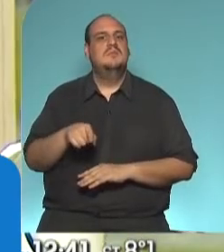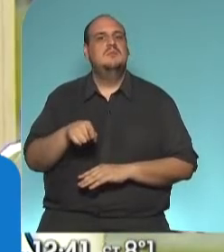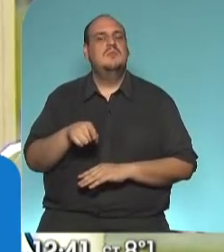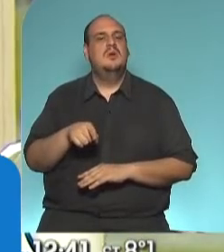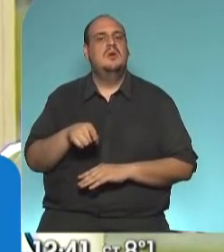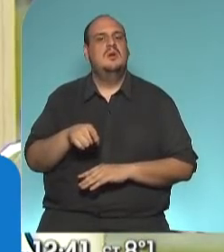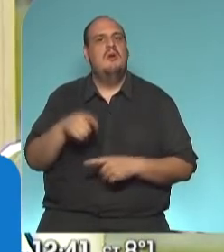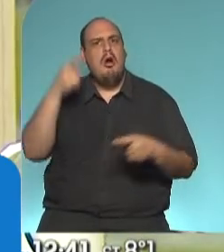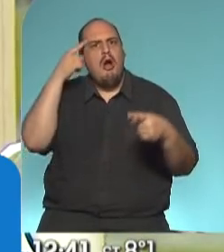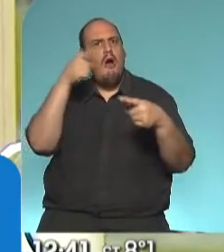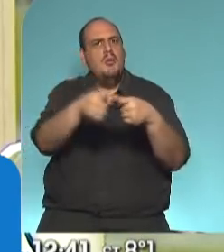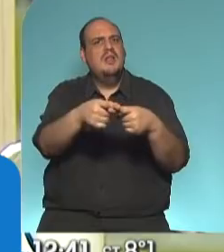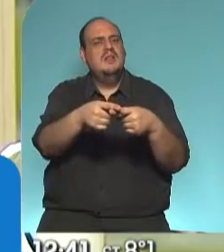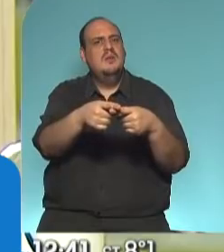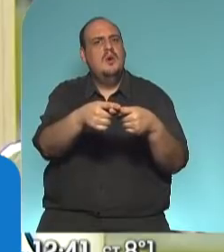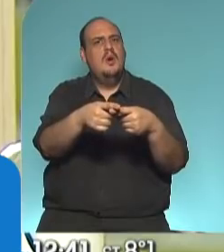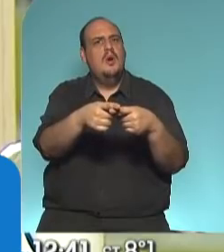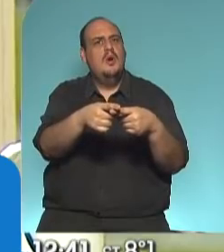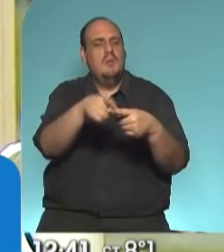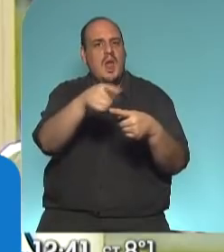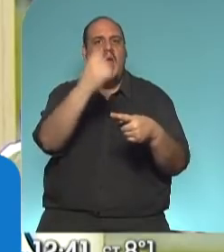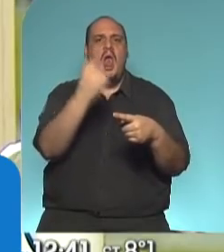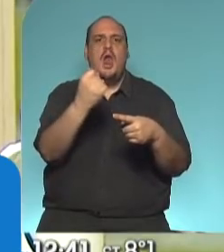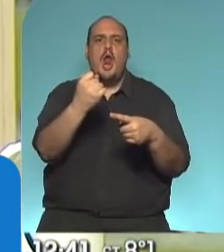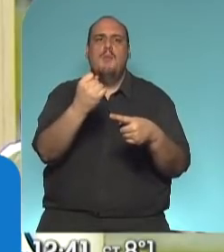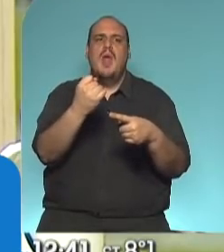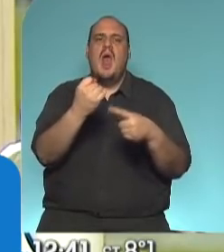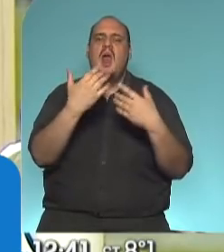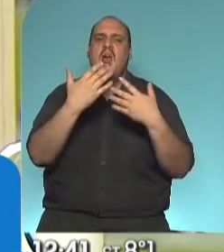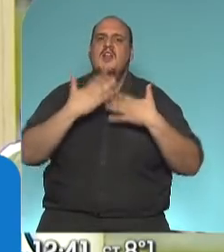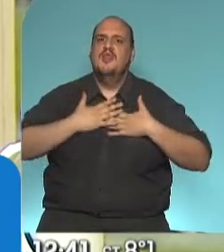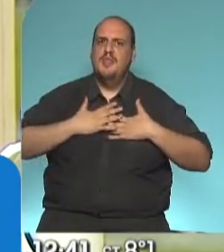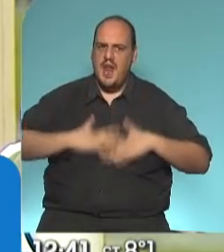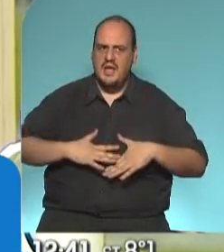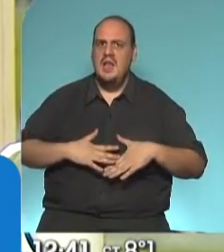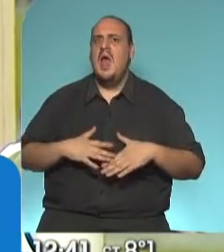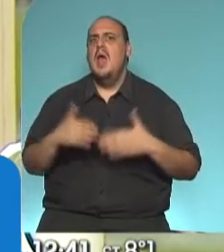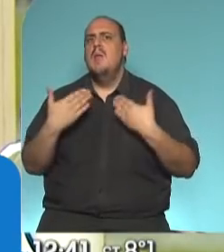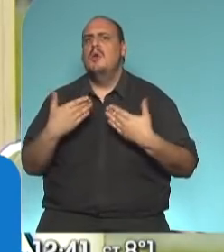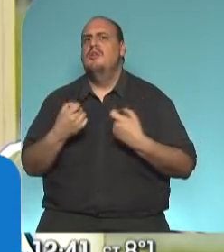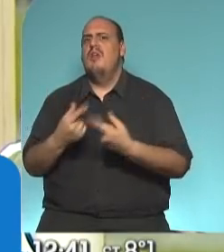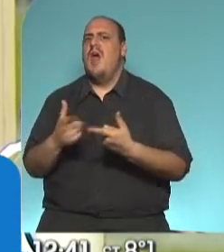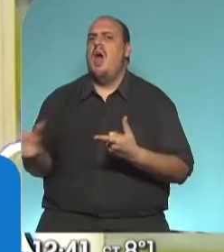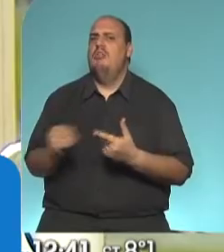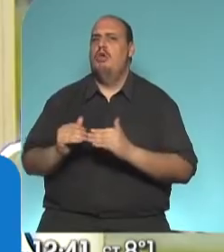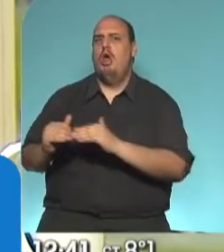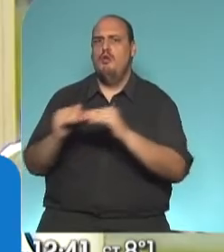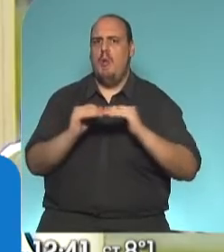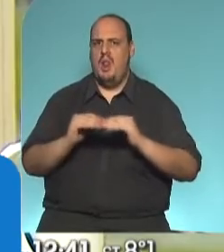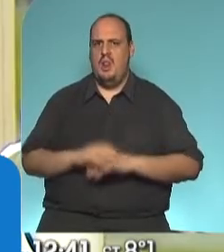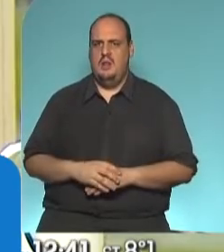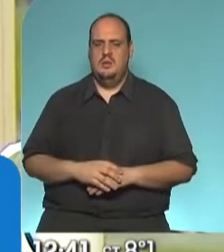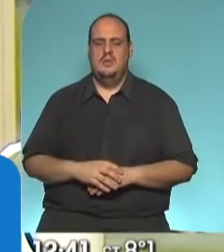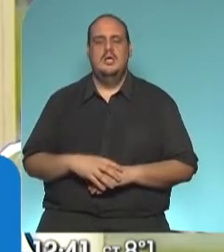de avanzar hacia una economía más tranquila y con más oportunidades. Nosotros hemos